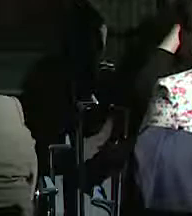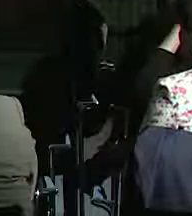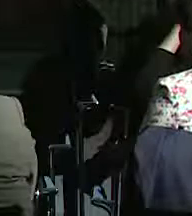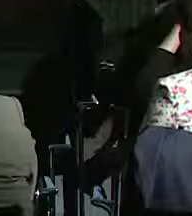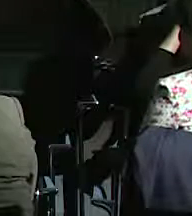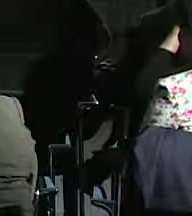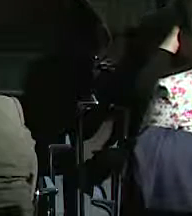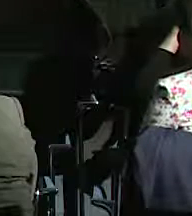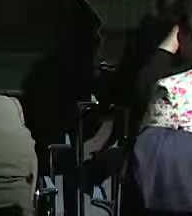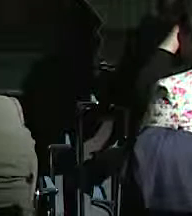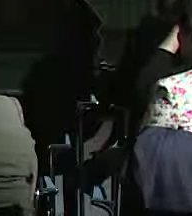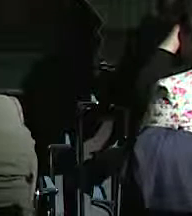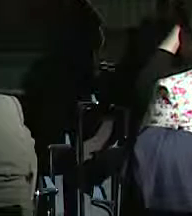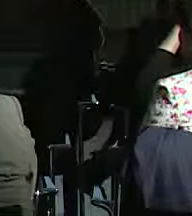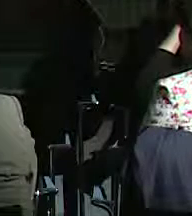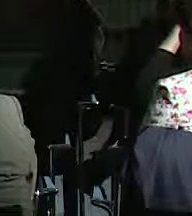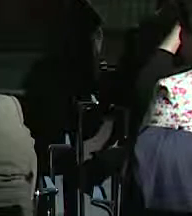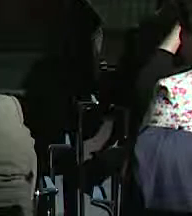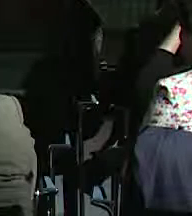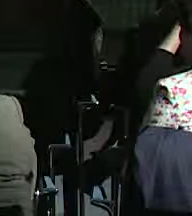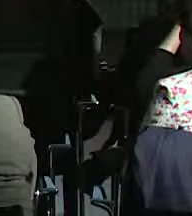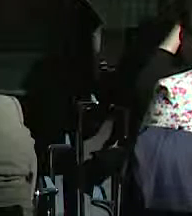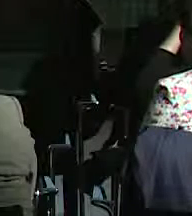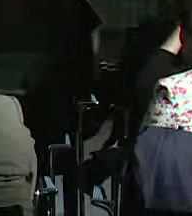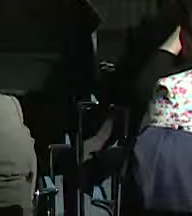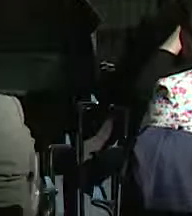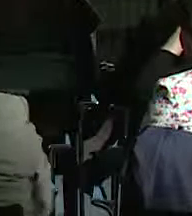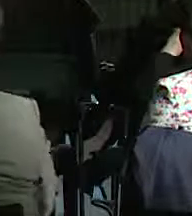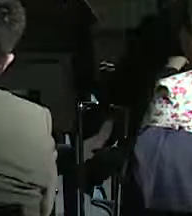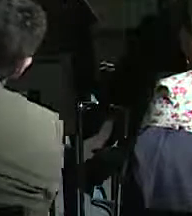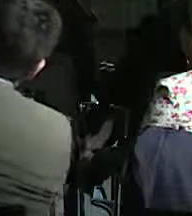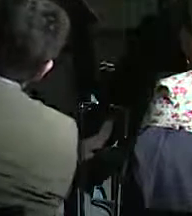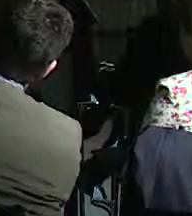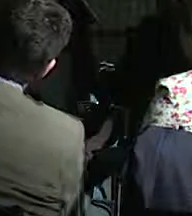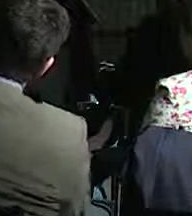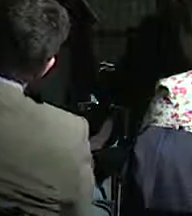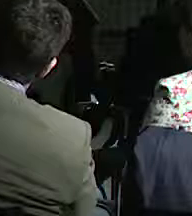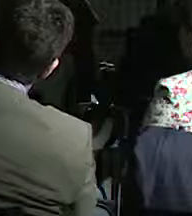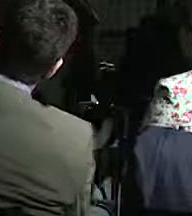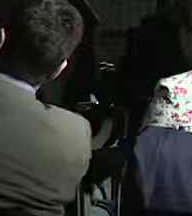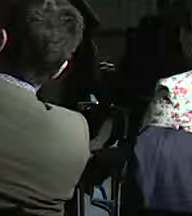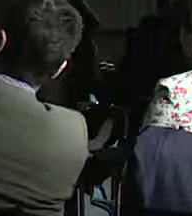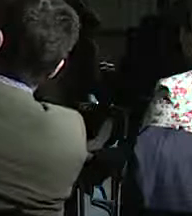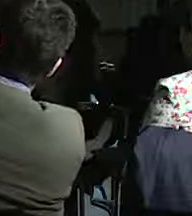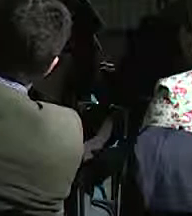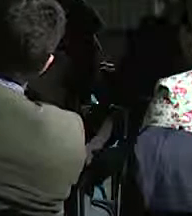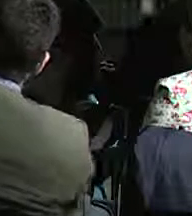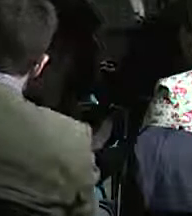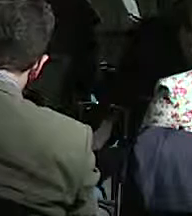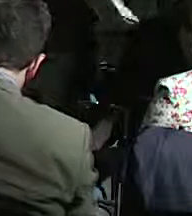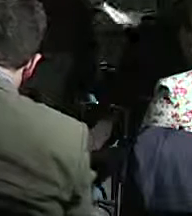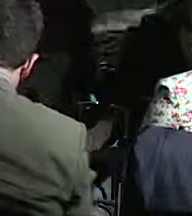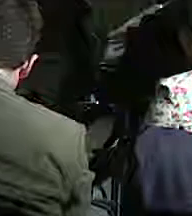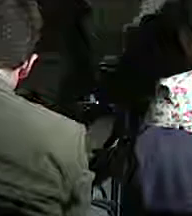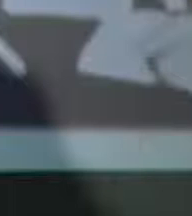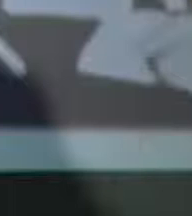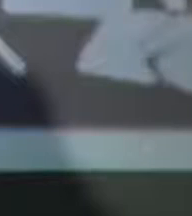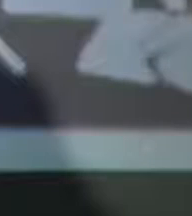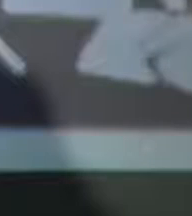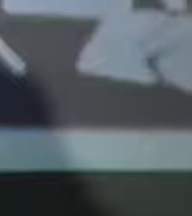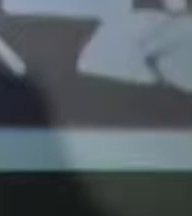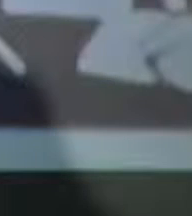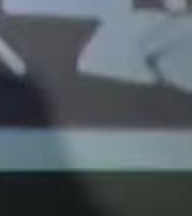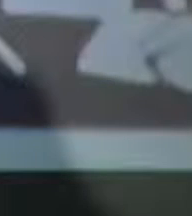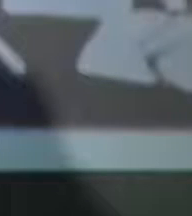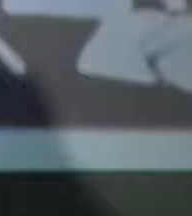Muy buenos días a todas y a todos. Es para mí un placer estar nuevamente en esta jornada